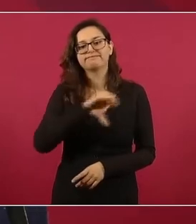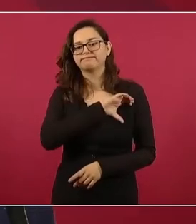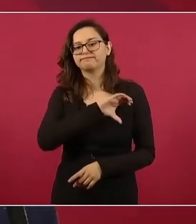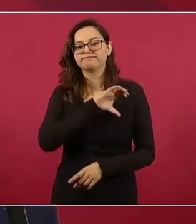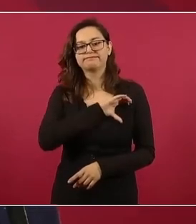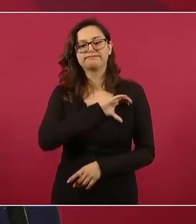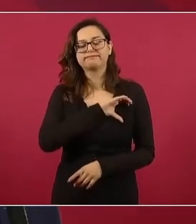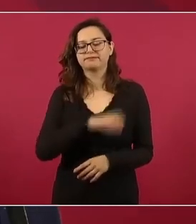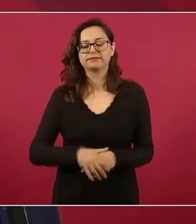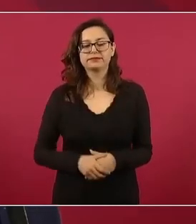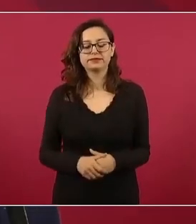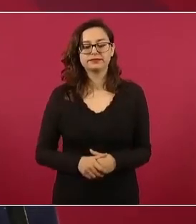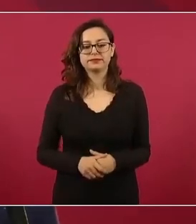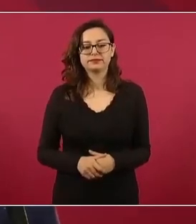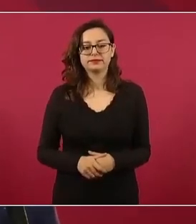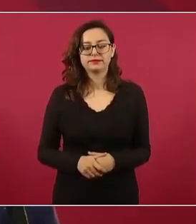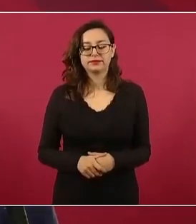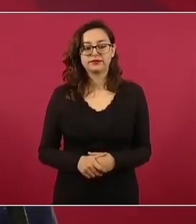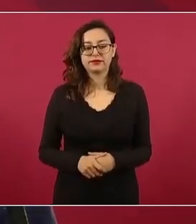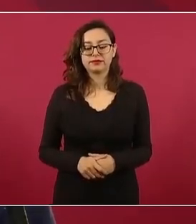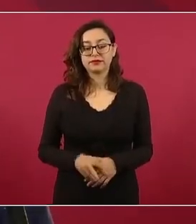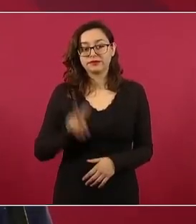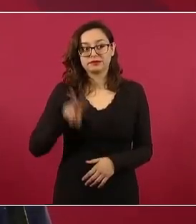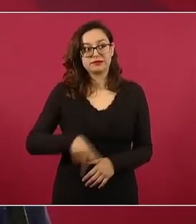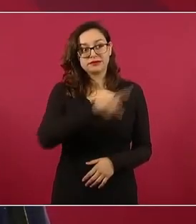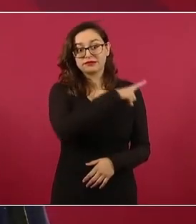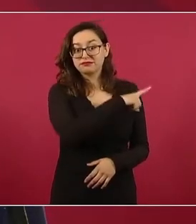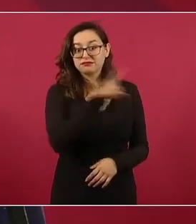Pero, con un sentimiento...